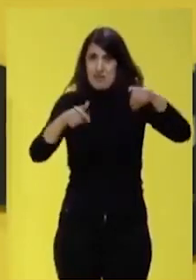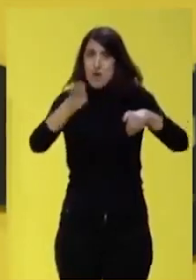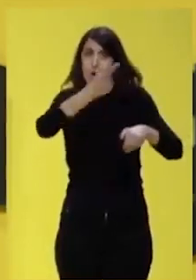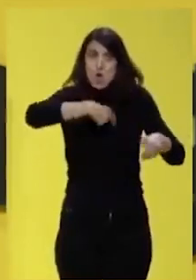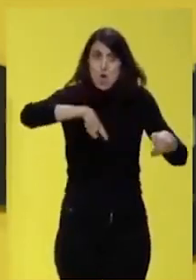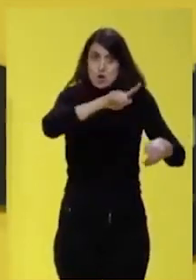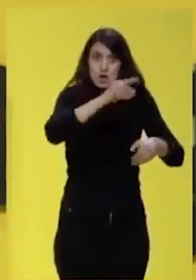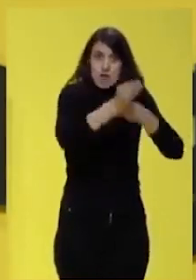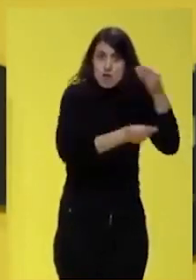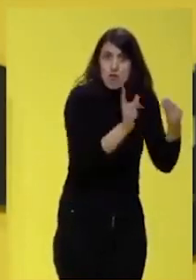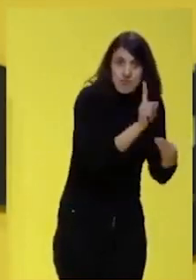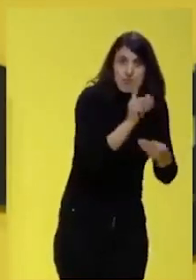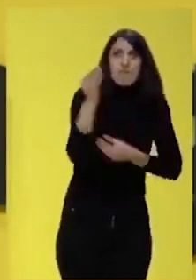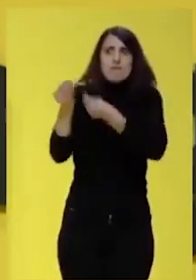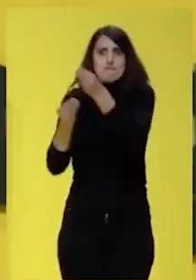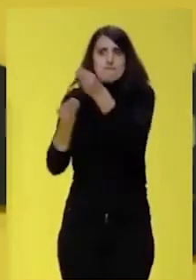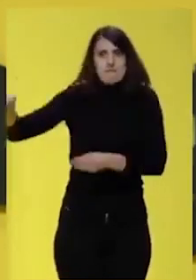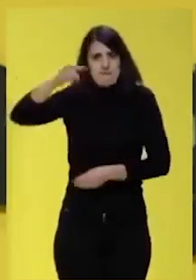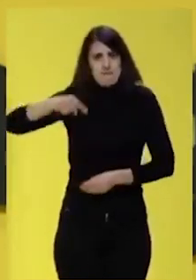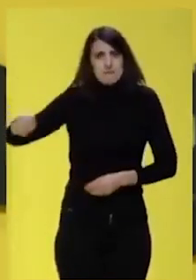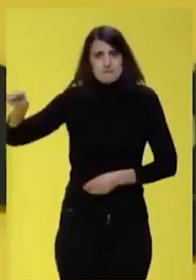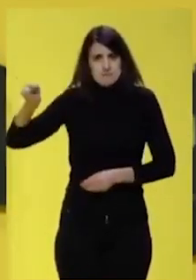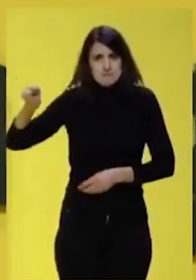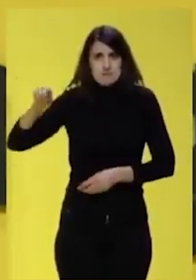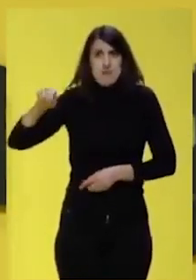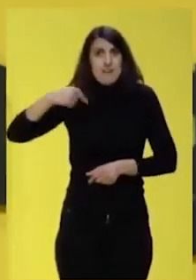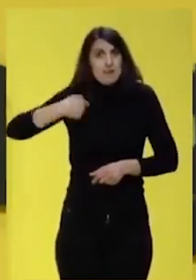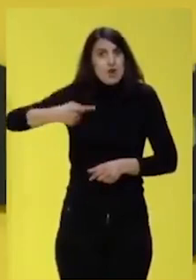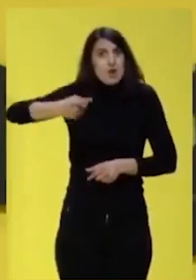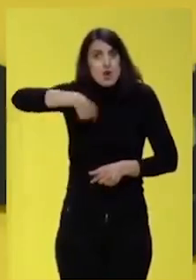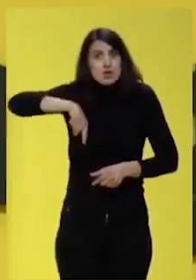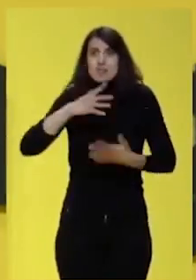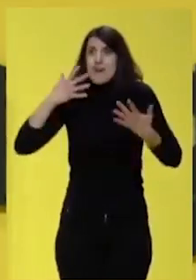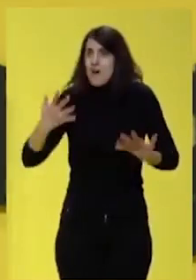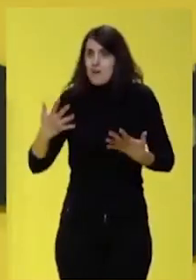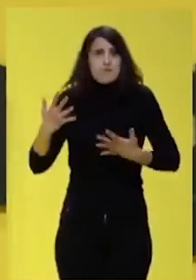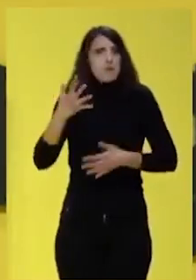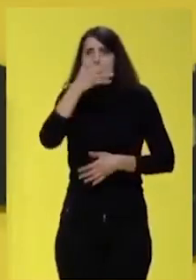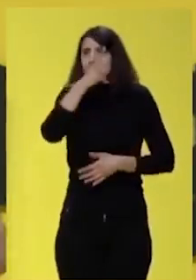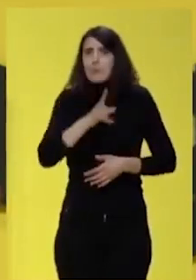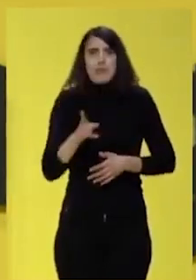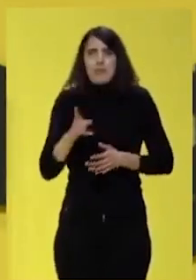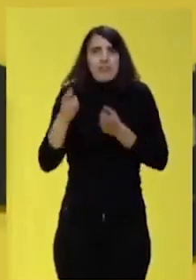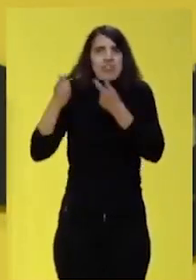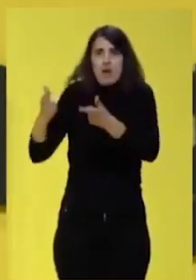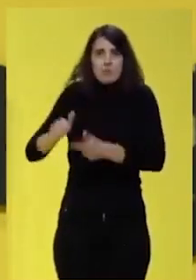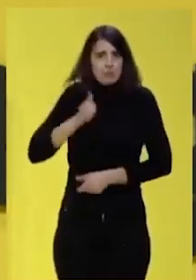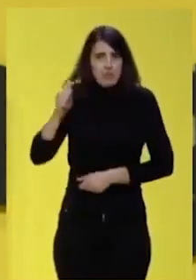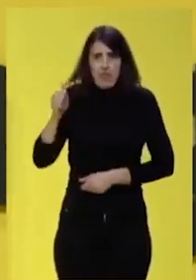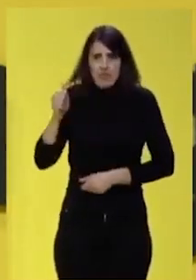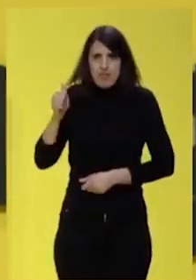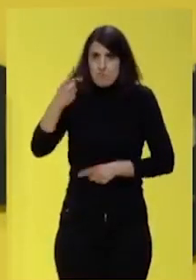vienen ellos. Y eso es algo que no nos podemos permitir. Ni como países, ni como pueblos, ni como